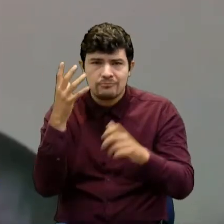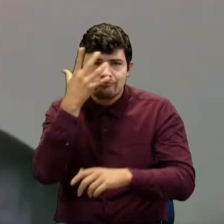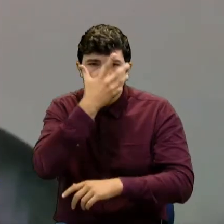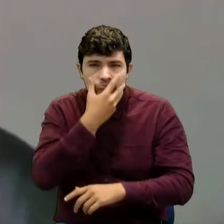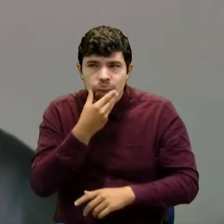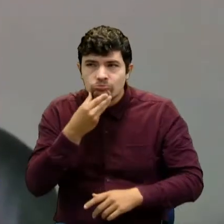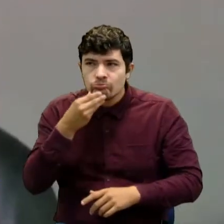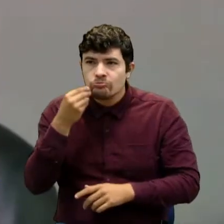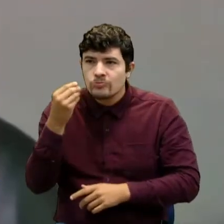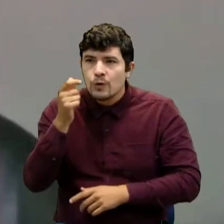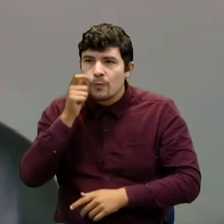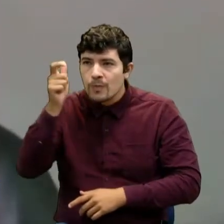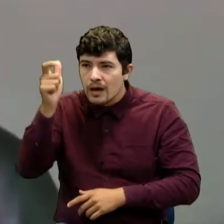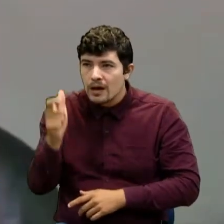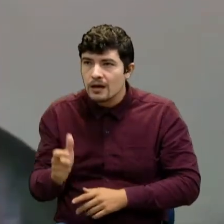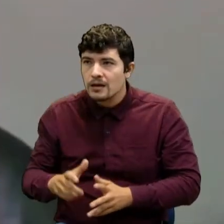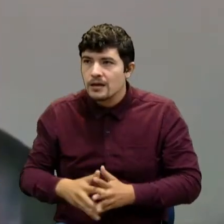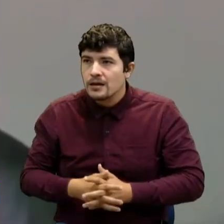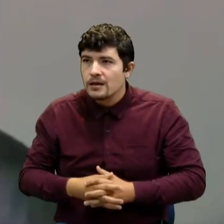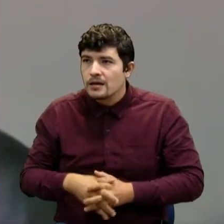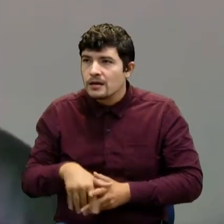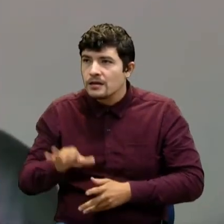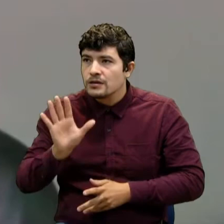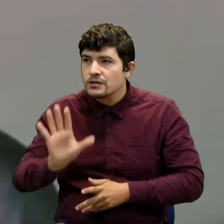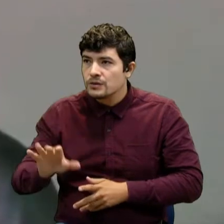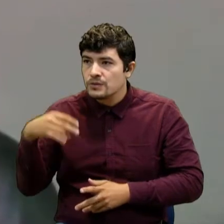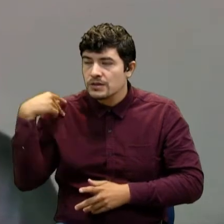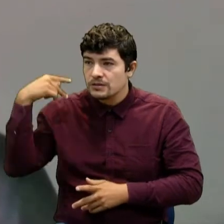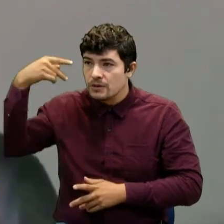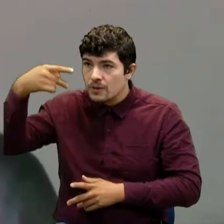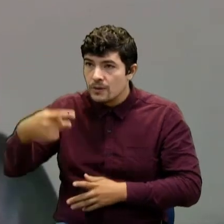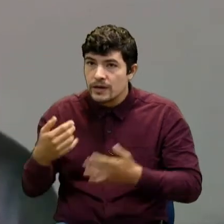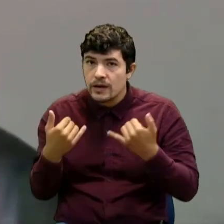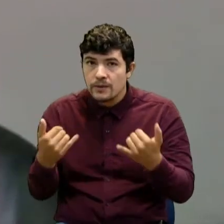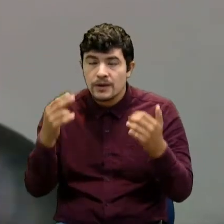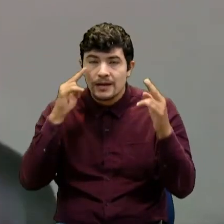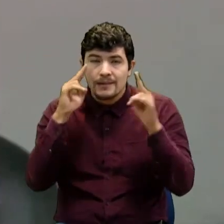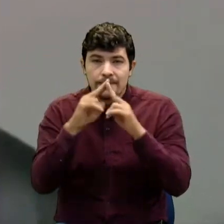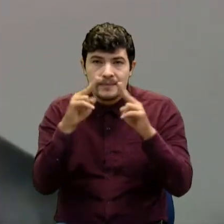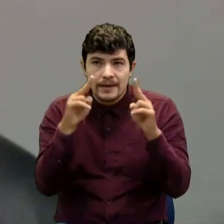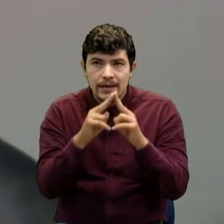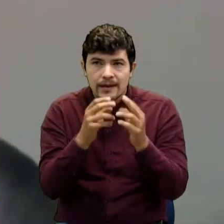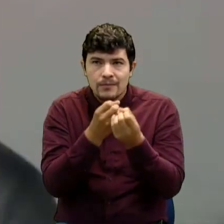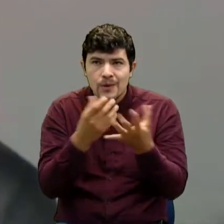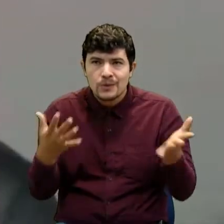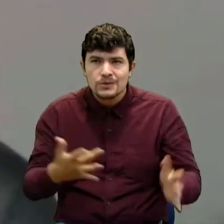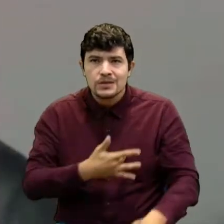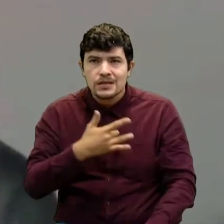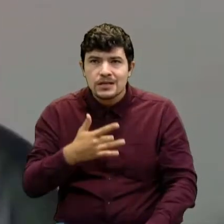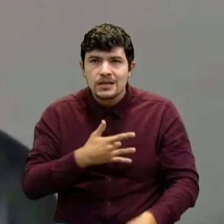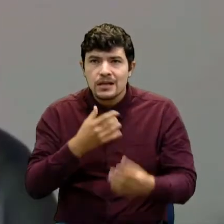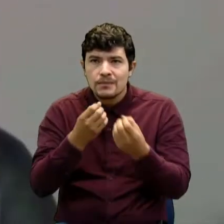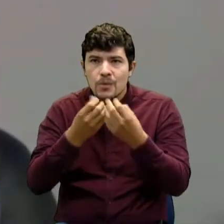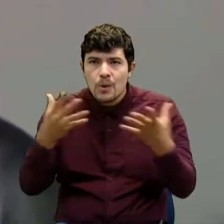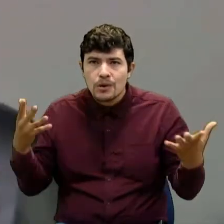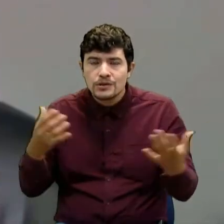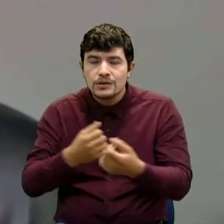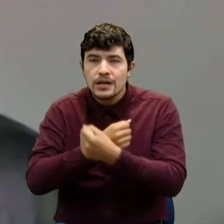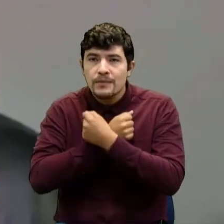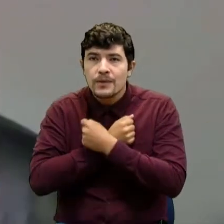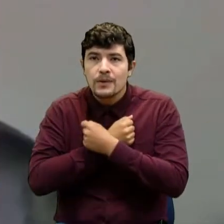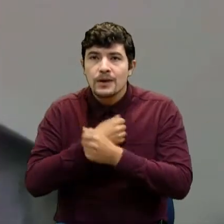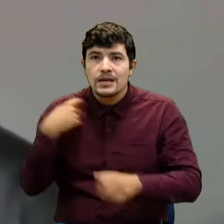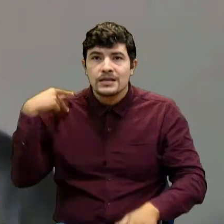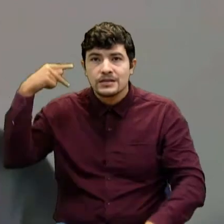bonita, tan humana es una historia que los va a conectar porque tiene mucho sentimiento mucho amor es una historia